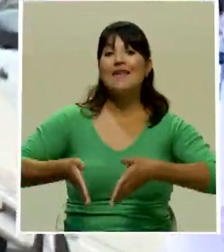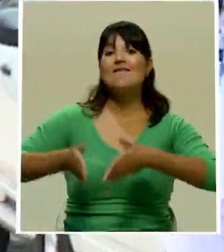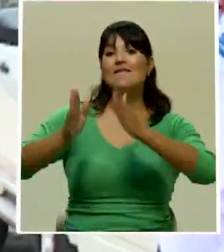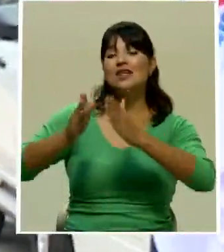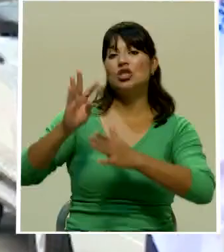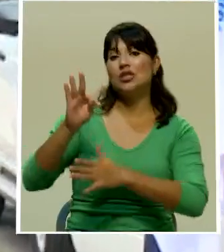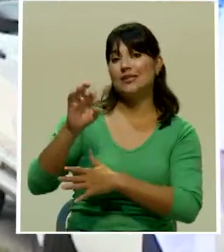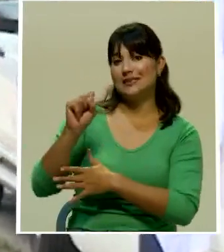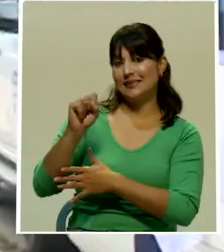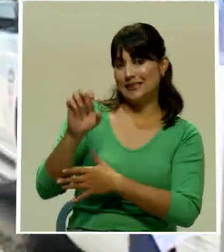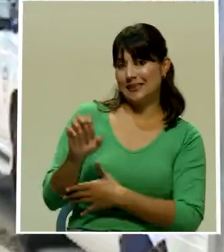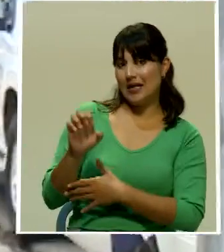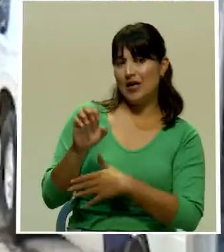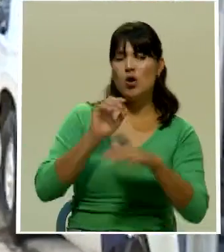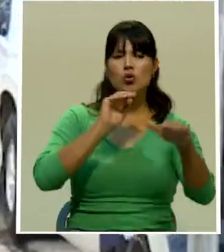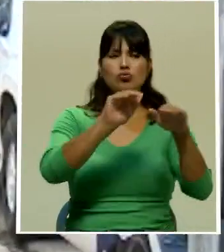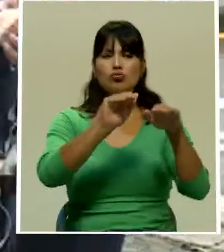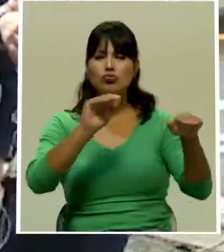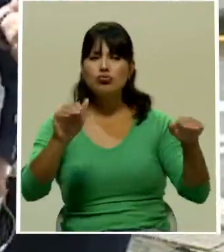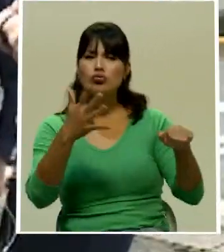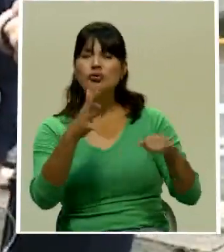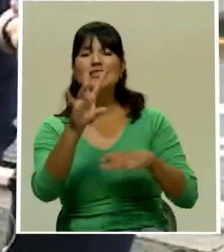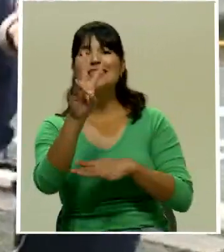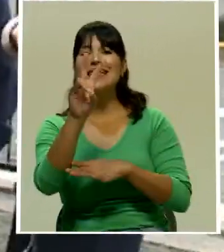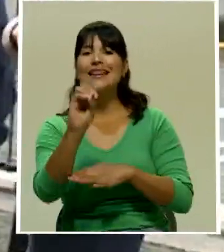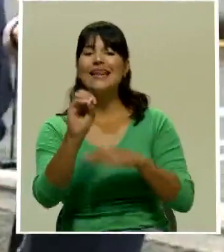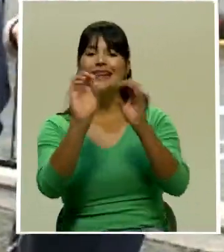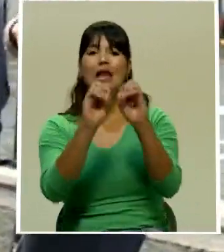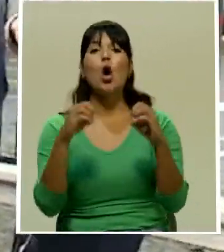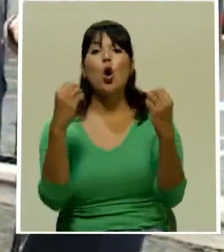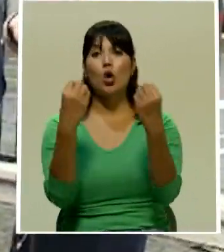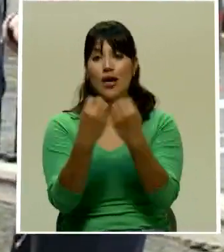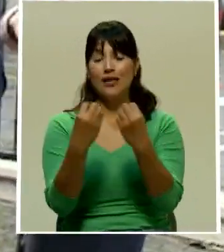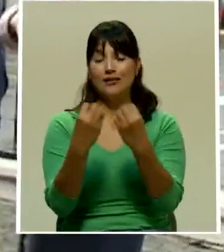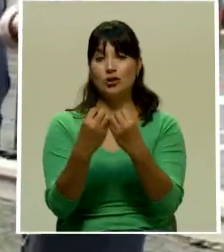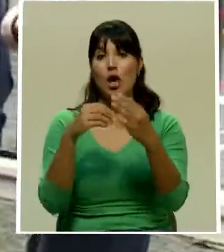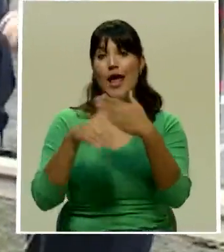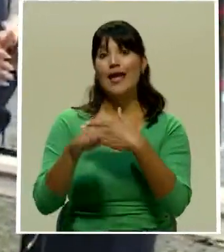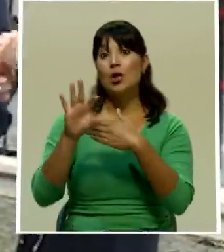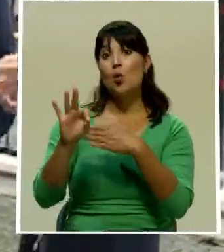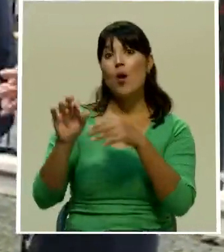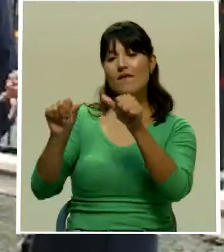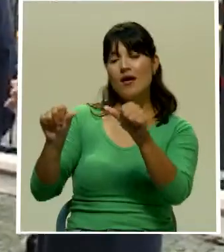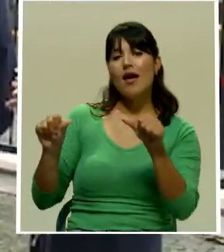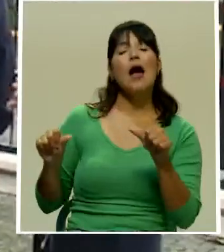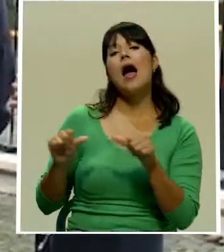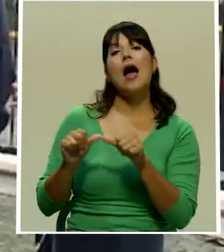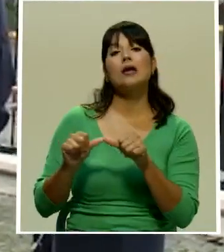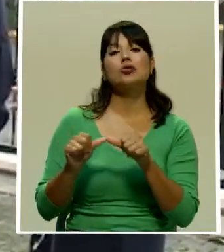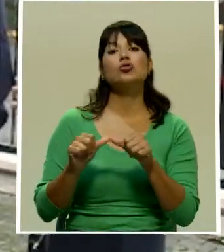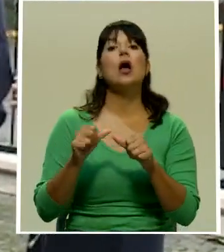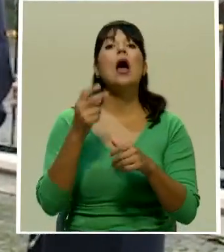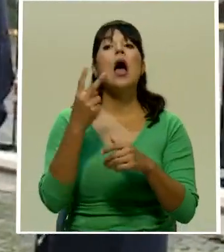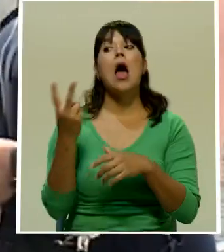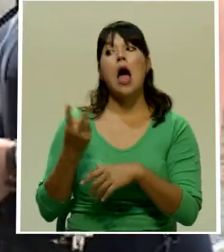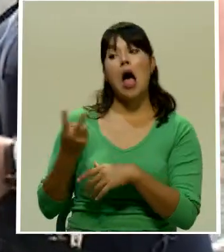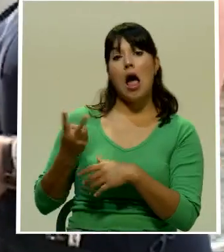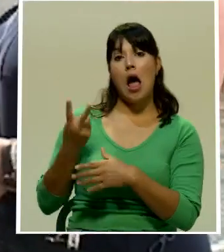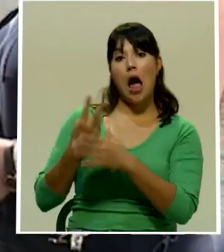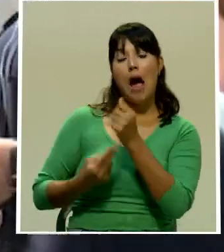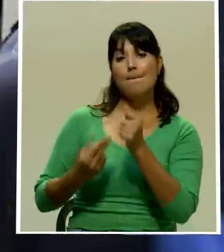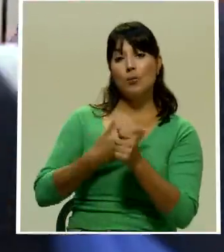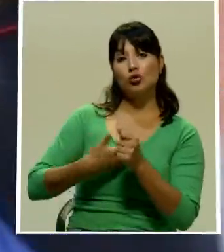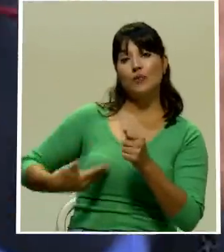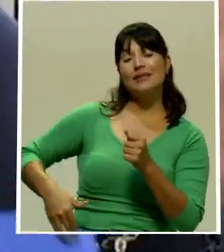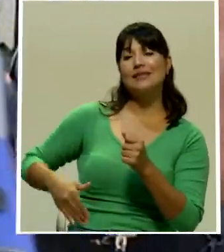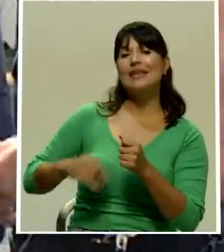Elecciones se ha convocado cerca de 70 organizaciones de 9 sectores ambos presidentes de los supremos poderes indican que